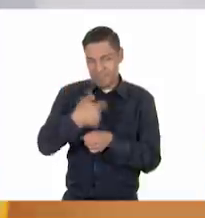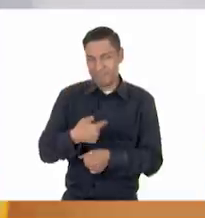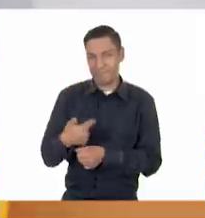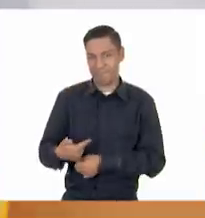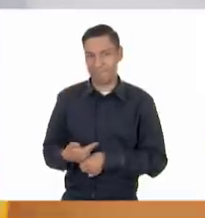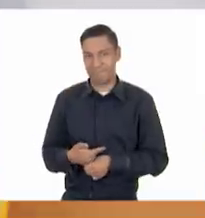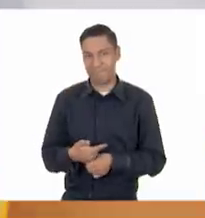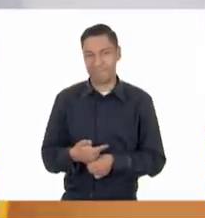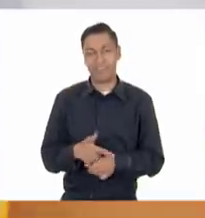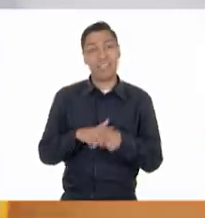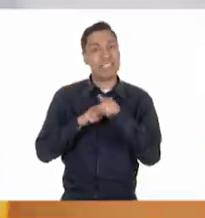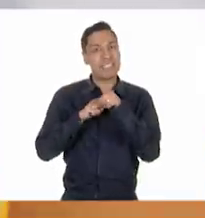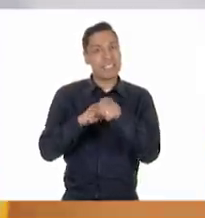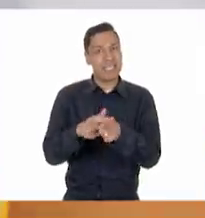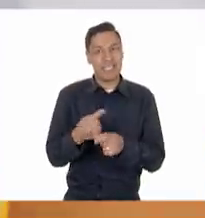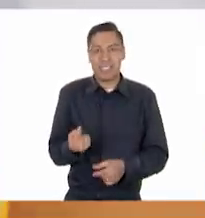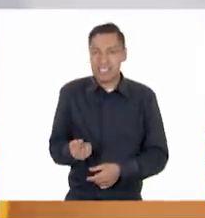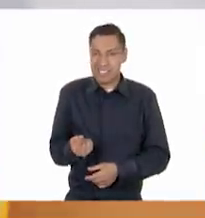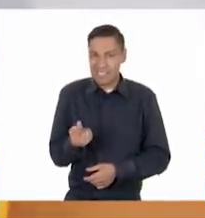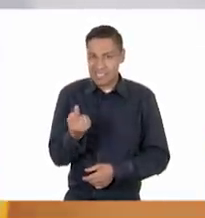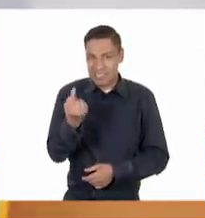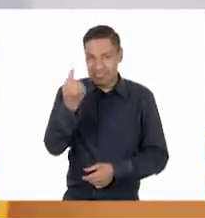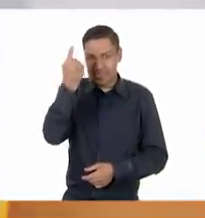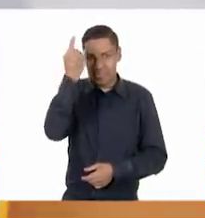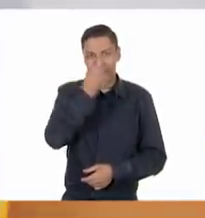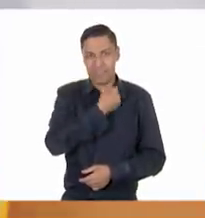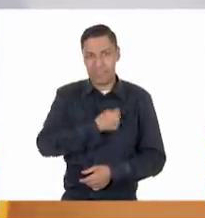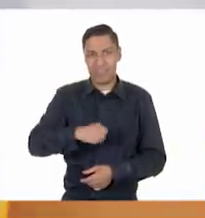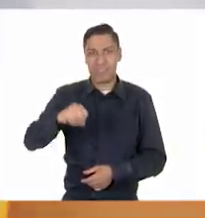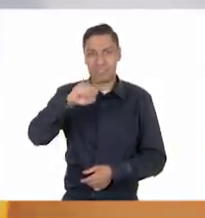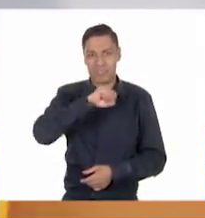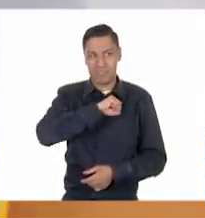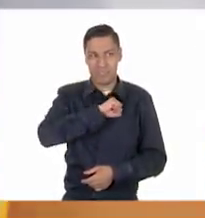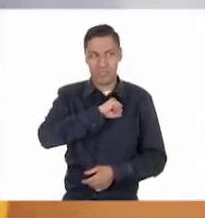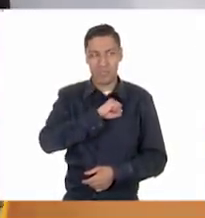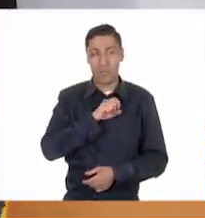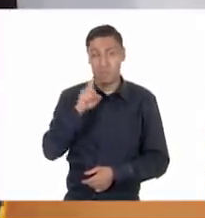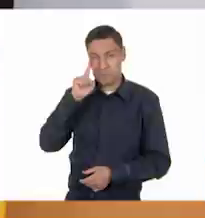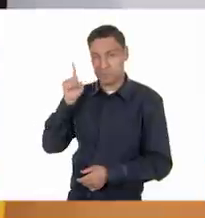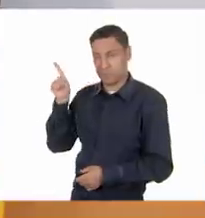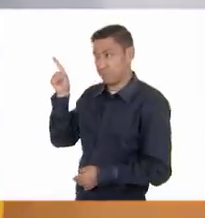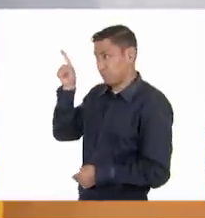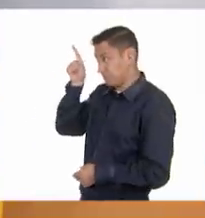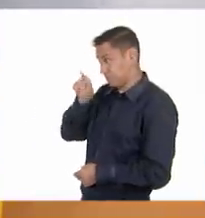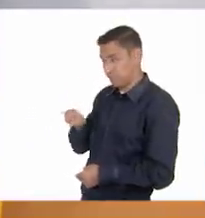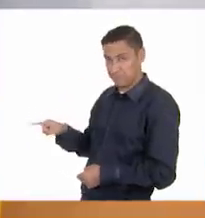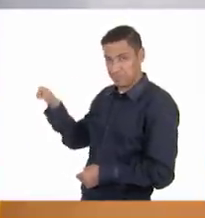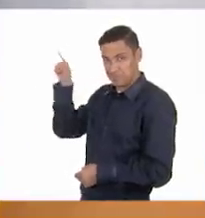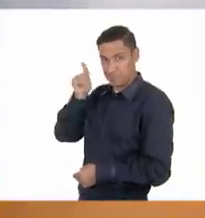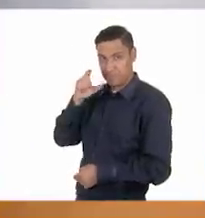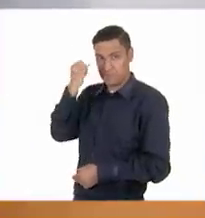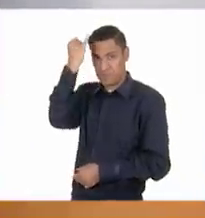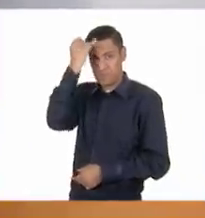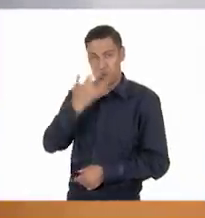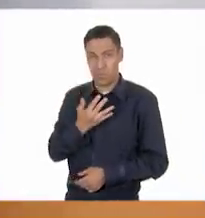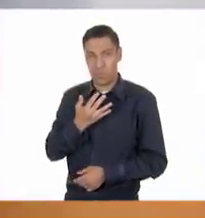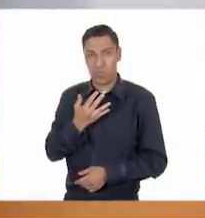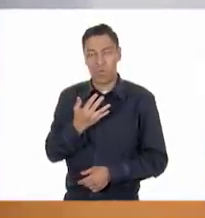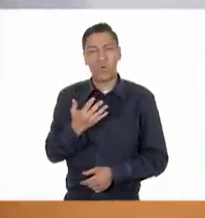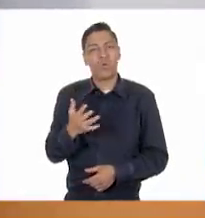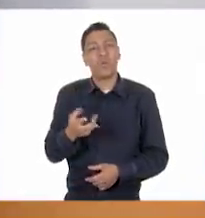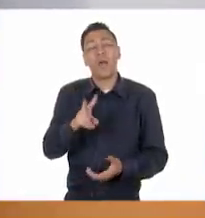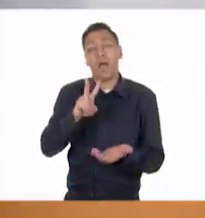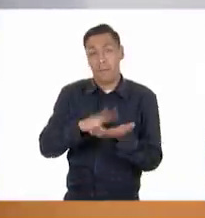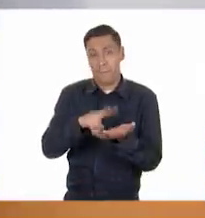y niñas para seguir creciendo sanamente, mencionaste algo muy importante, que a esta edad empezamos a generar algunos